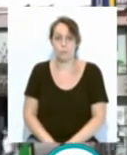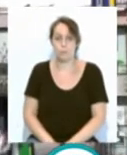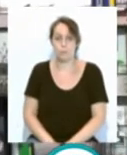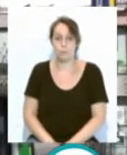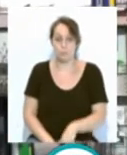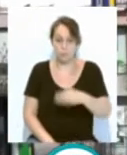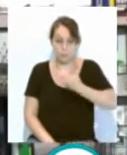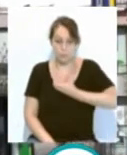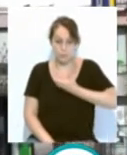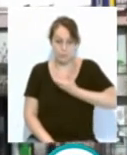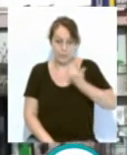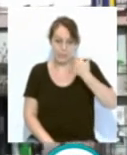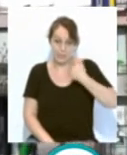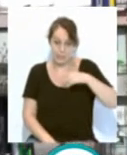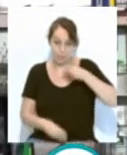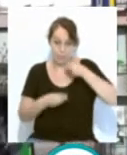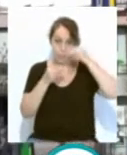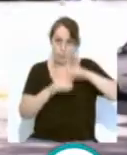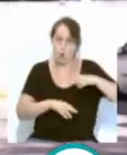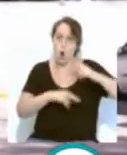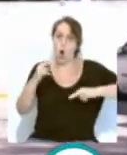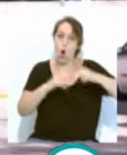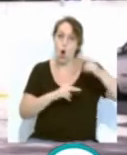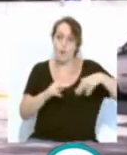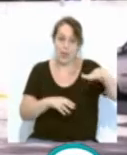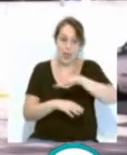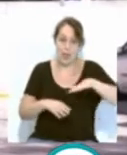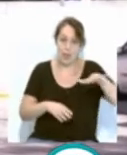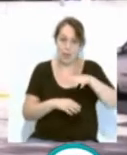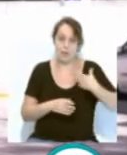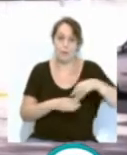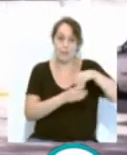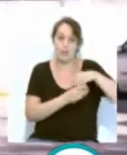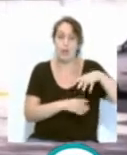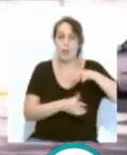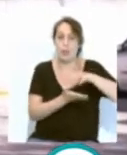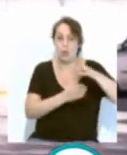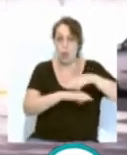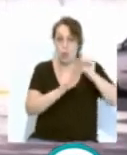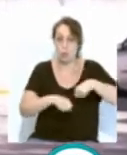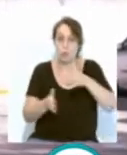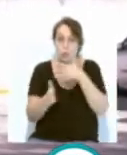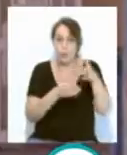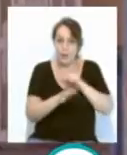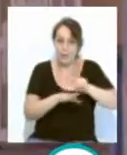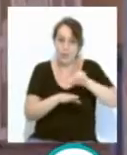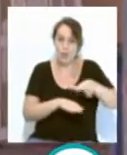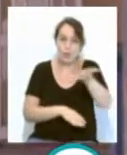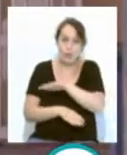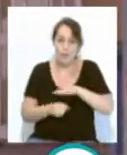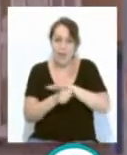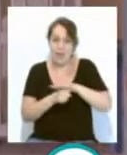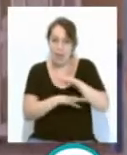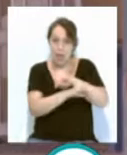El Ayuntamiento ha adjudicado las obras de urbanización de los patios interiores del Centro de Adultos Viento de Levante en la Barriada de La Paz.